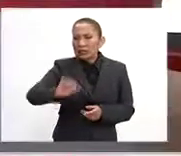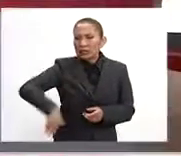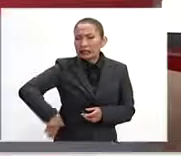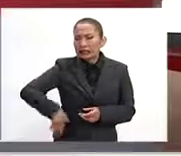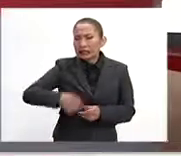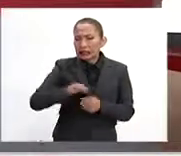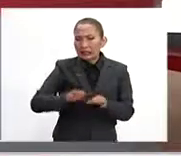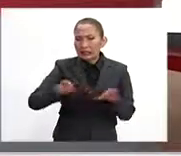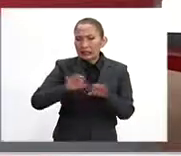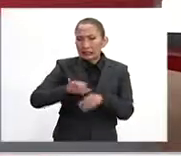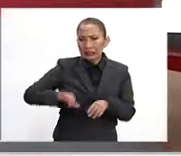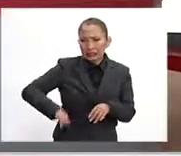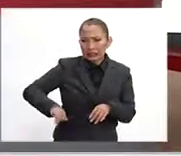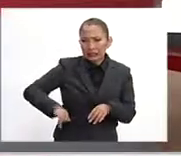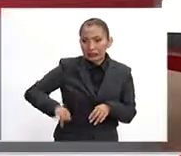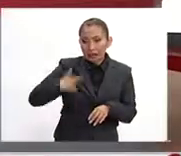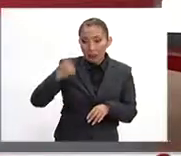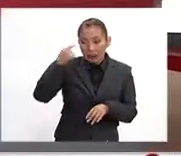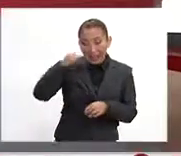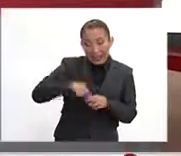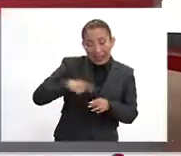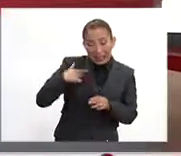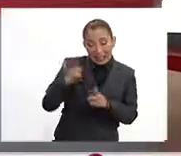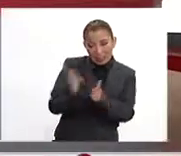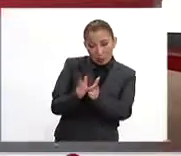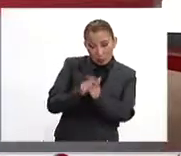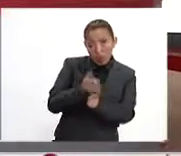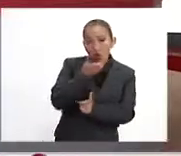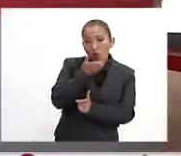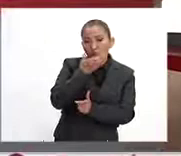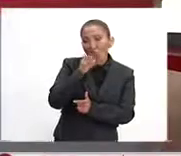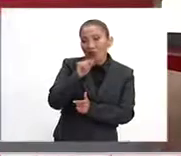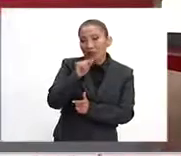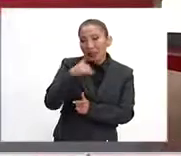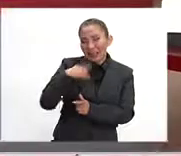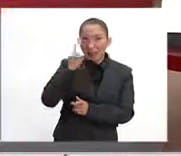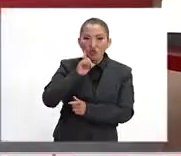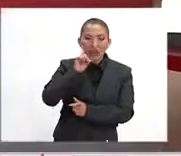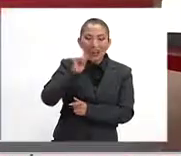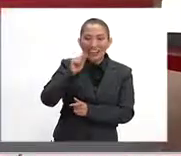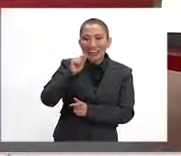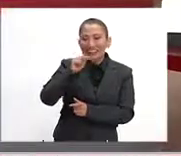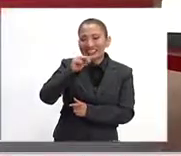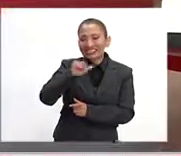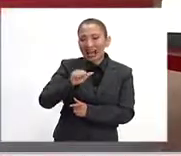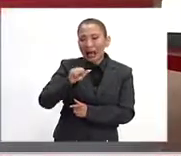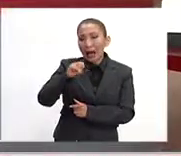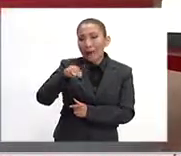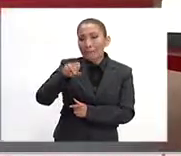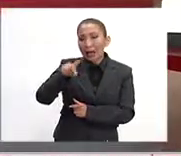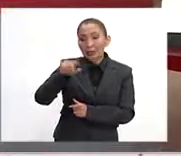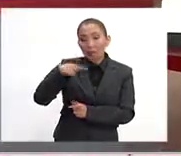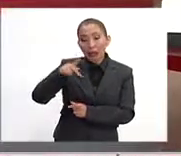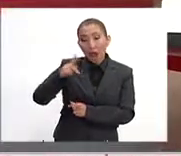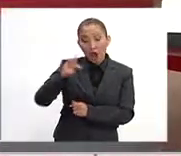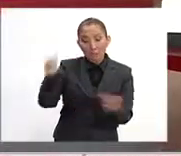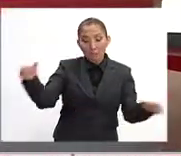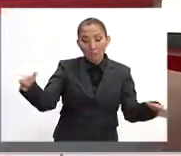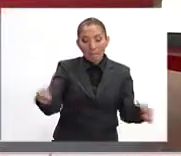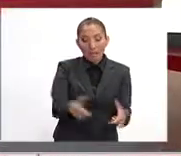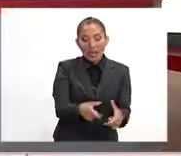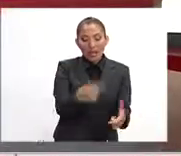que aunque se prevé el triunfo conservador por parte de Theresa May, no obstante, obtendrá menos escaños